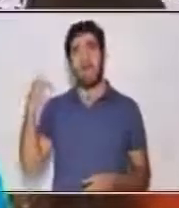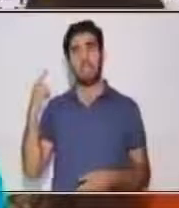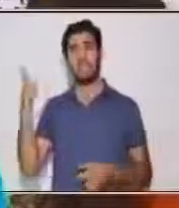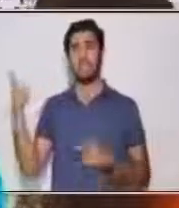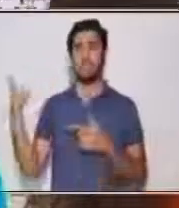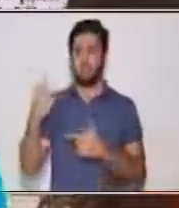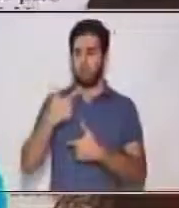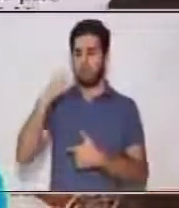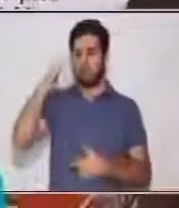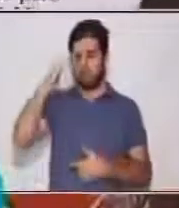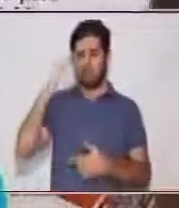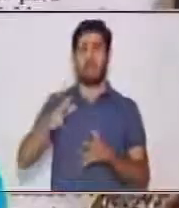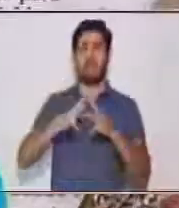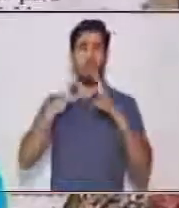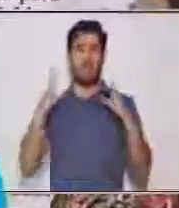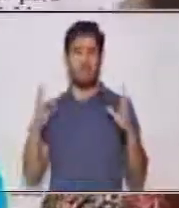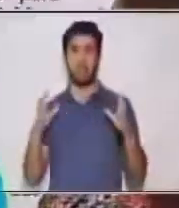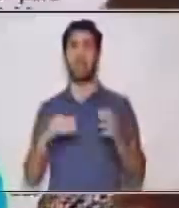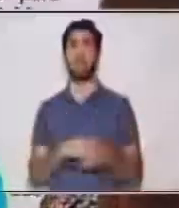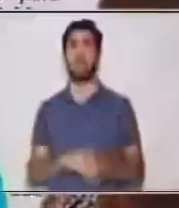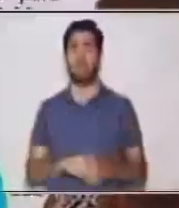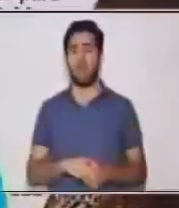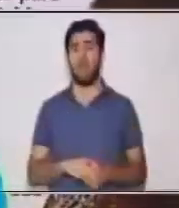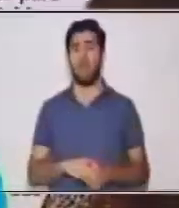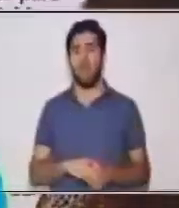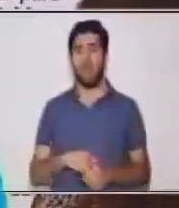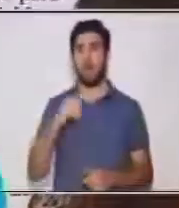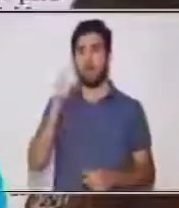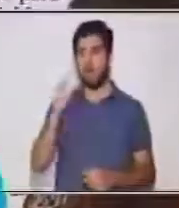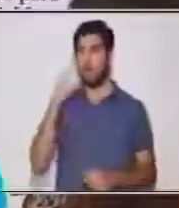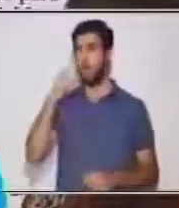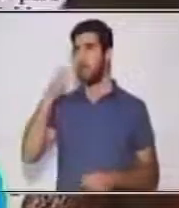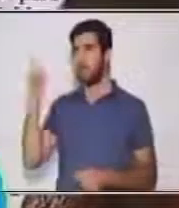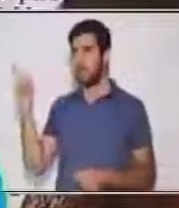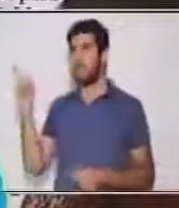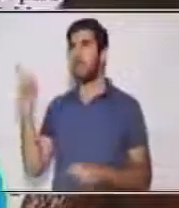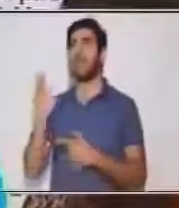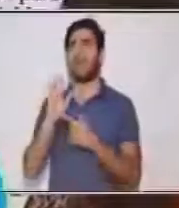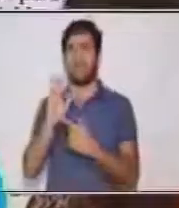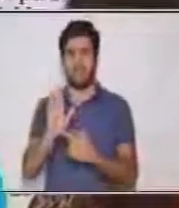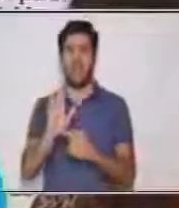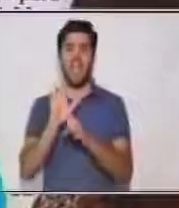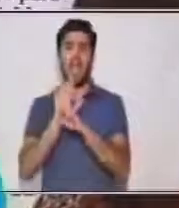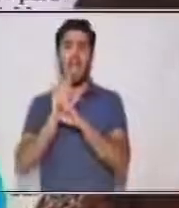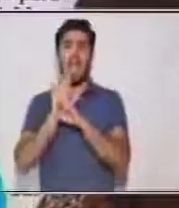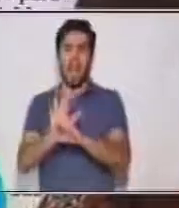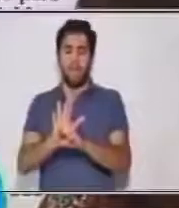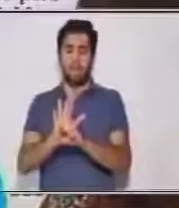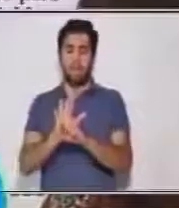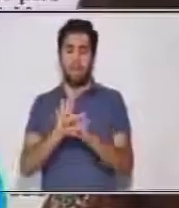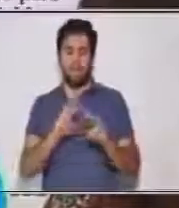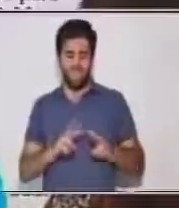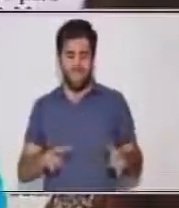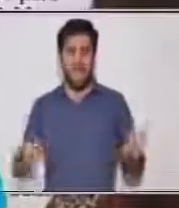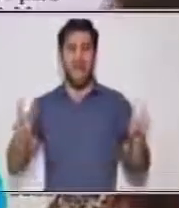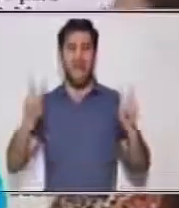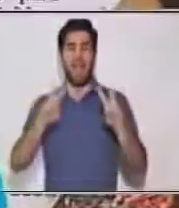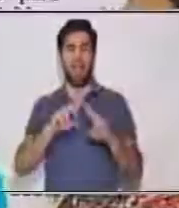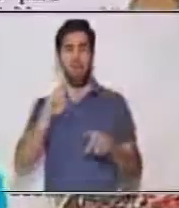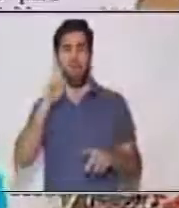aquí. Fue un gran guerrero. Aquí es la opinión. Ejemplo de valor, por eso lo consideramos nuestro